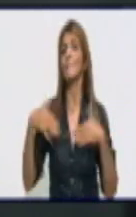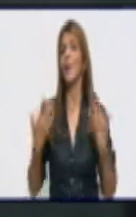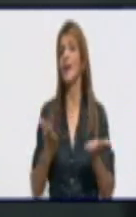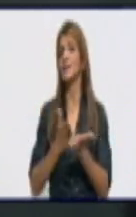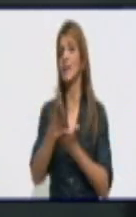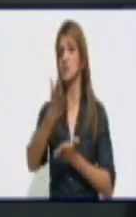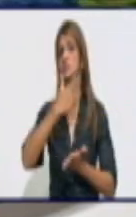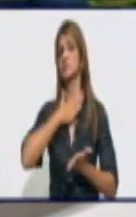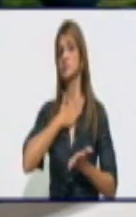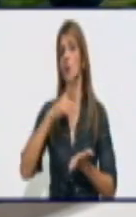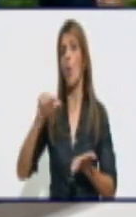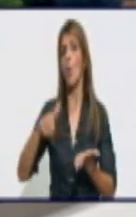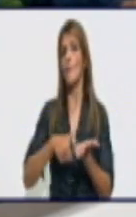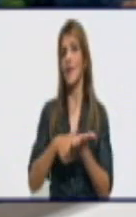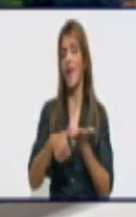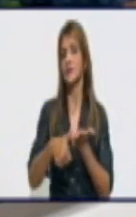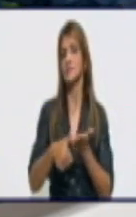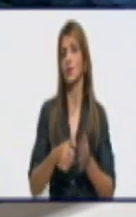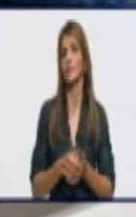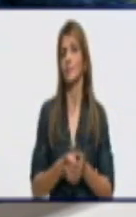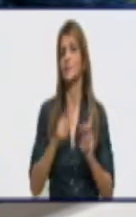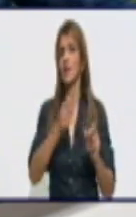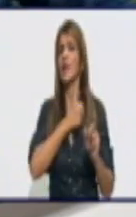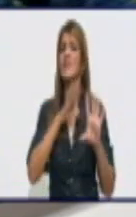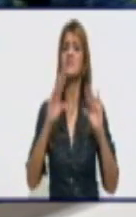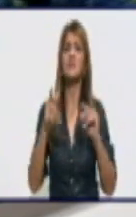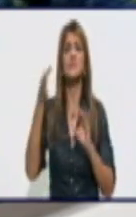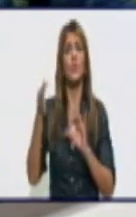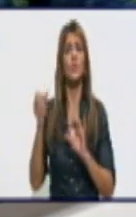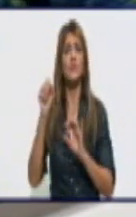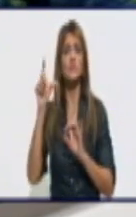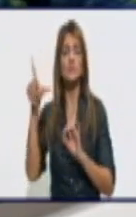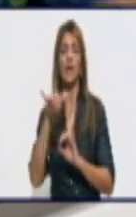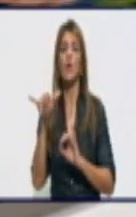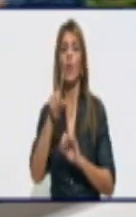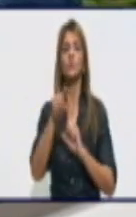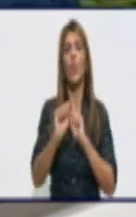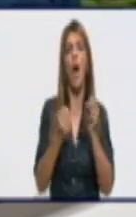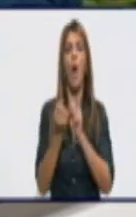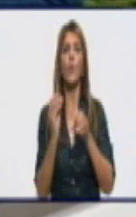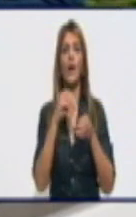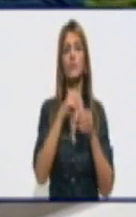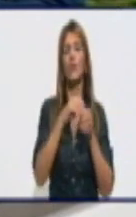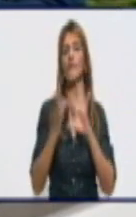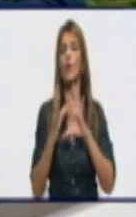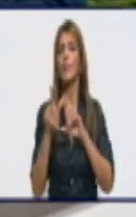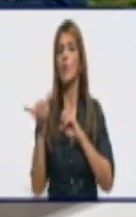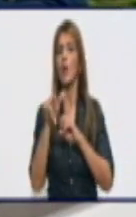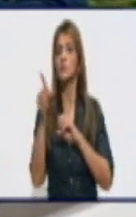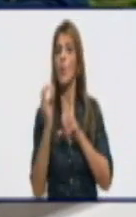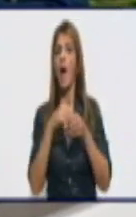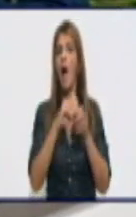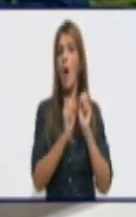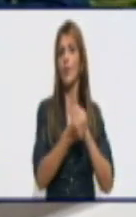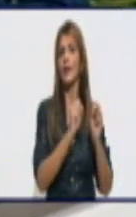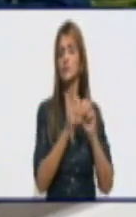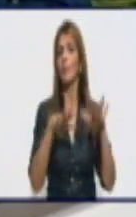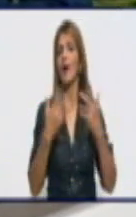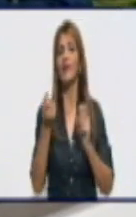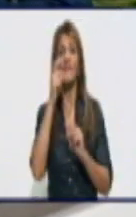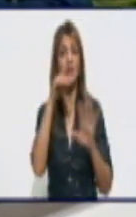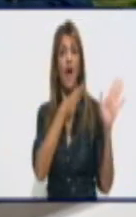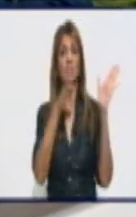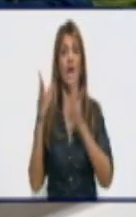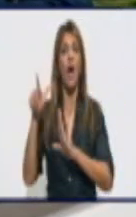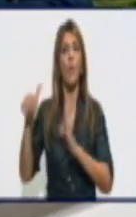la pensión. Es como que usted está ahorrando para tener su pensión. Ahora, Marina, la pensión va desde $3.50 hasta